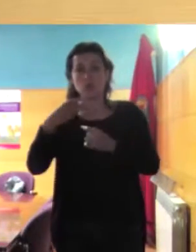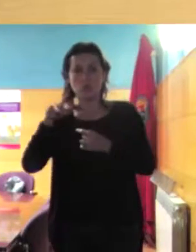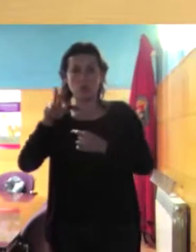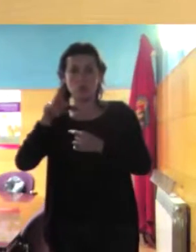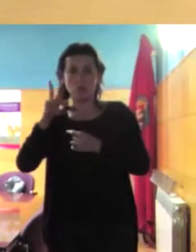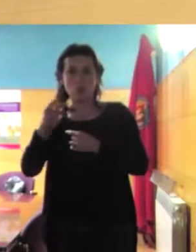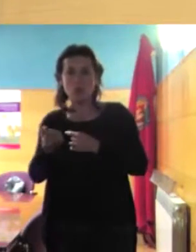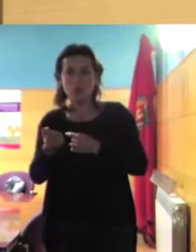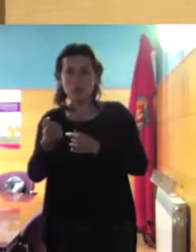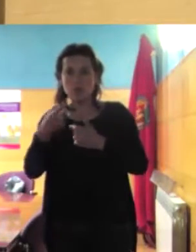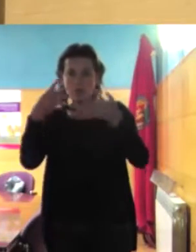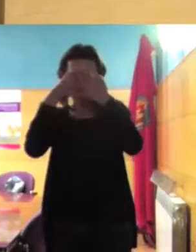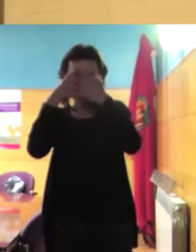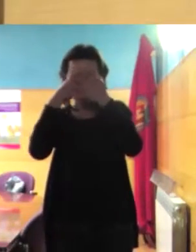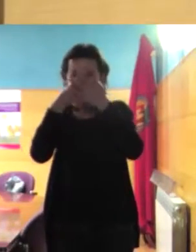todo eso está ahí